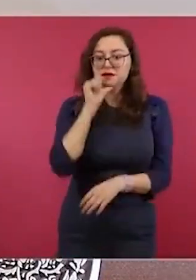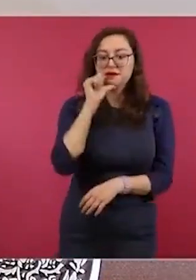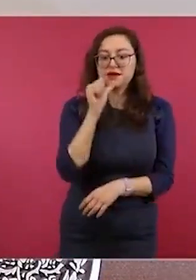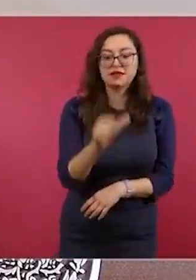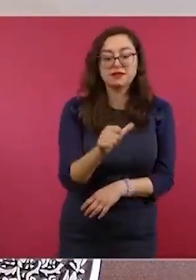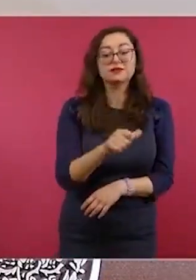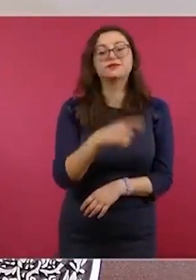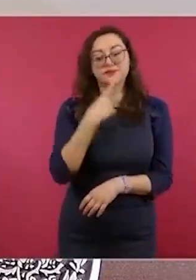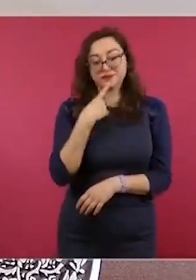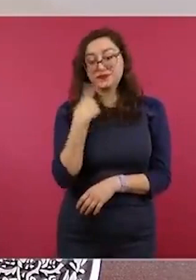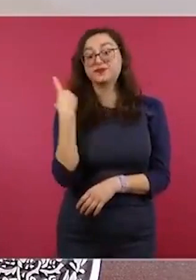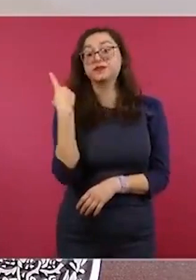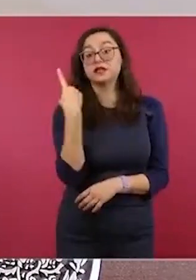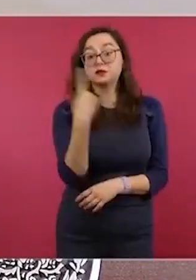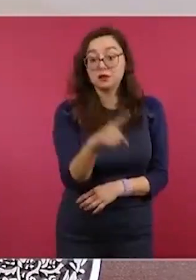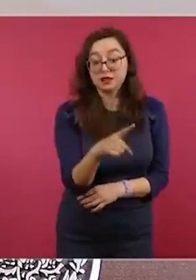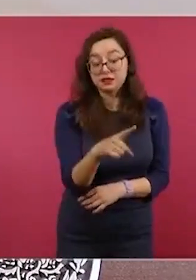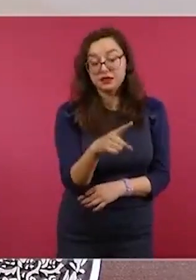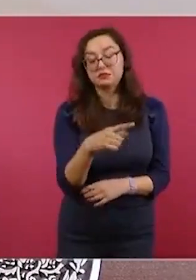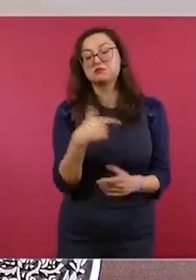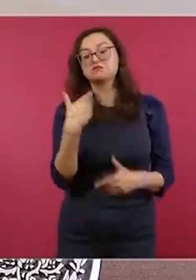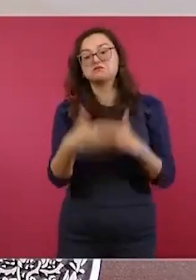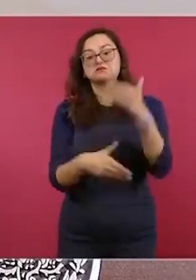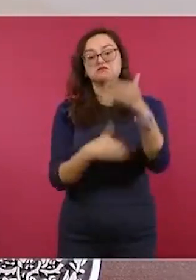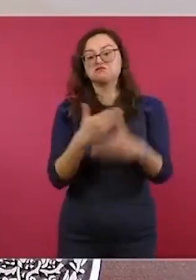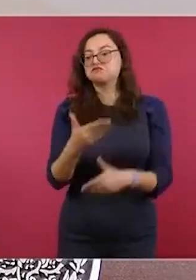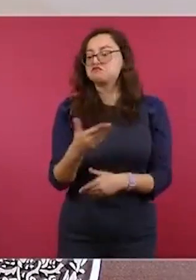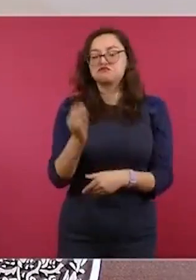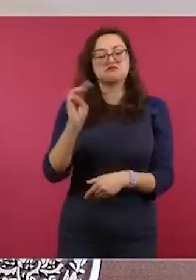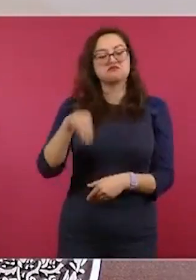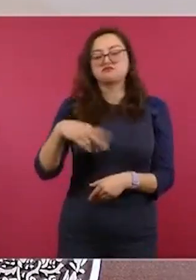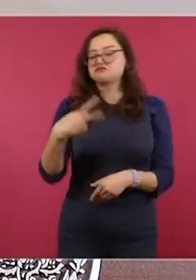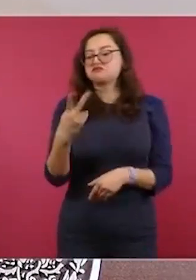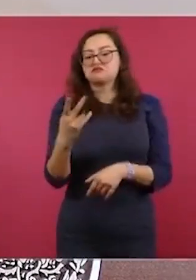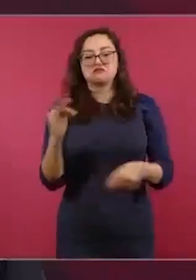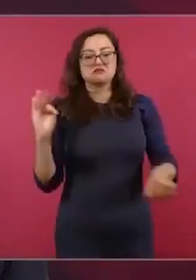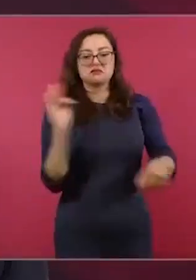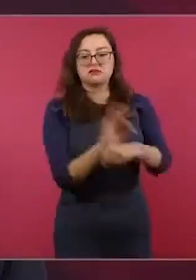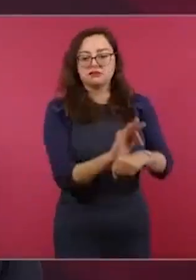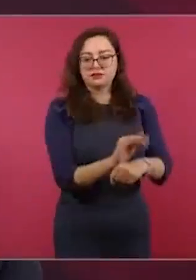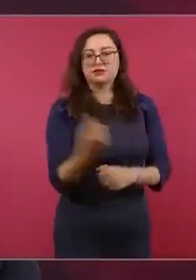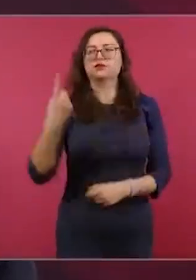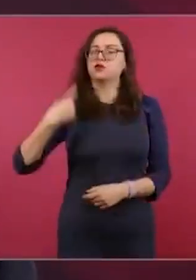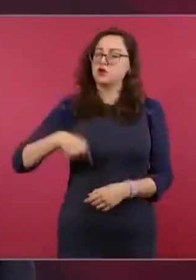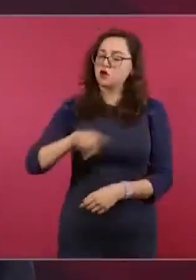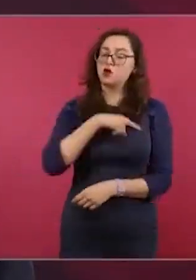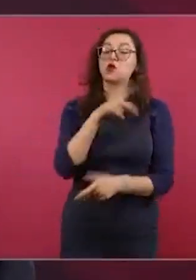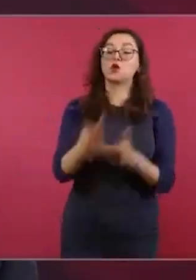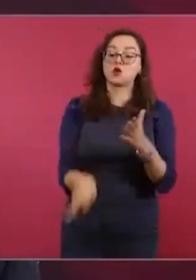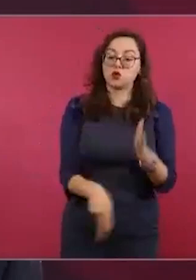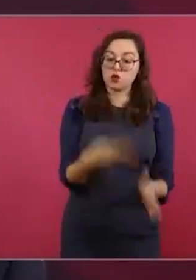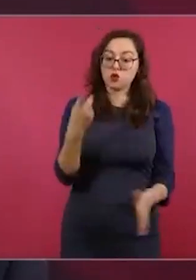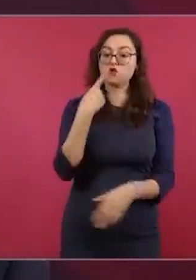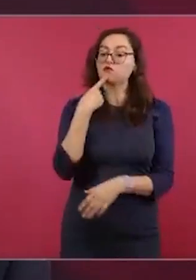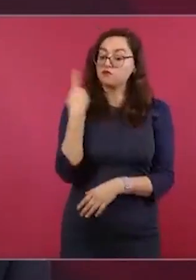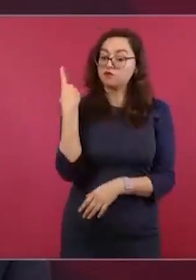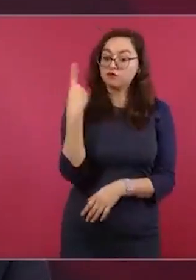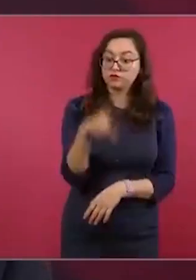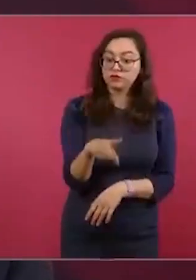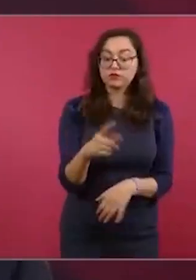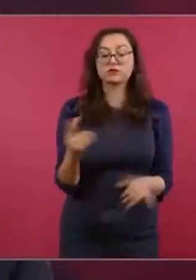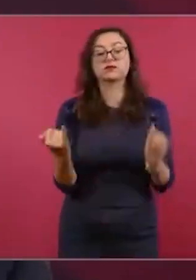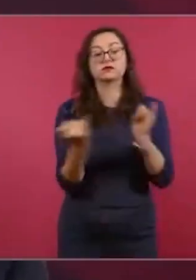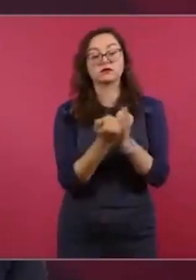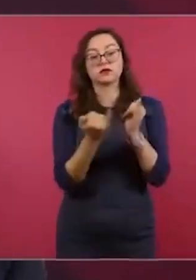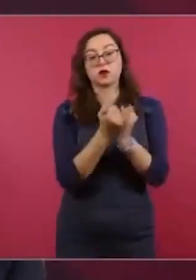esto no procediera. Asimismo, la otra línea aérea que no estaba entregándonos